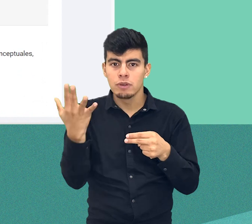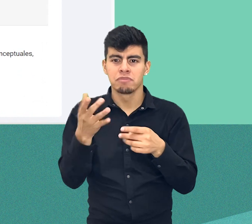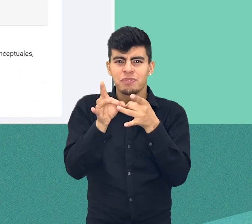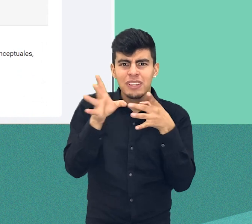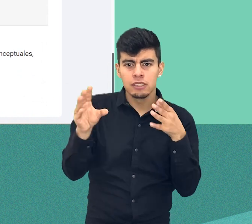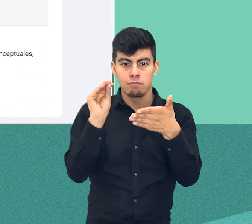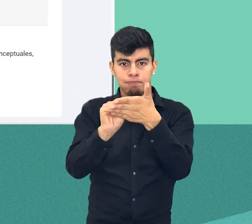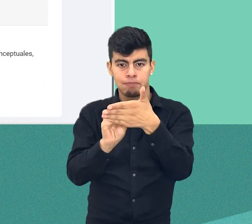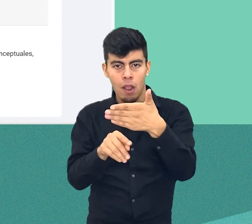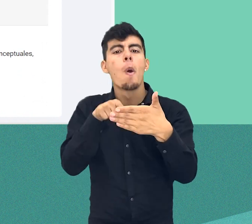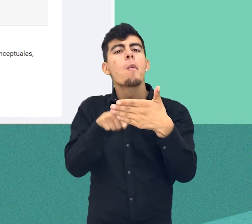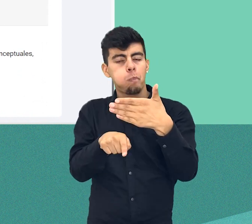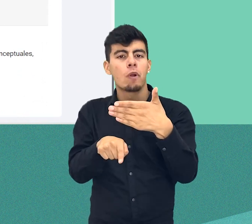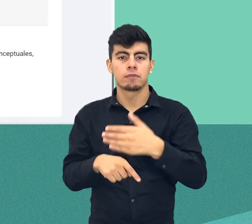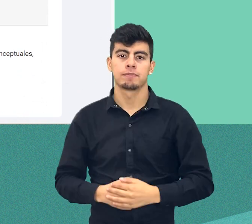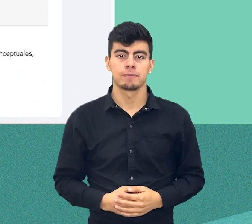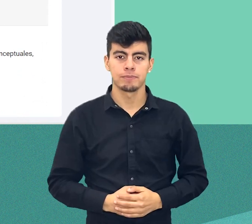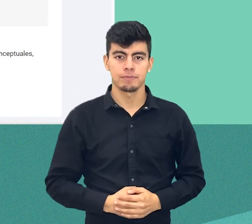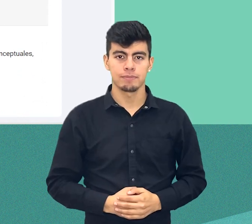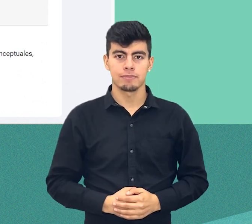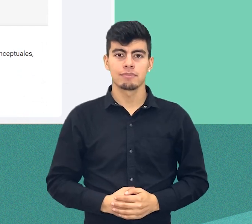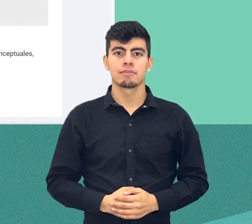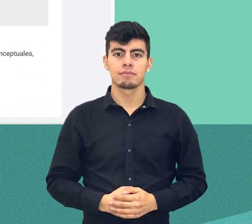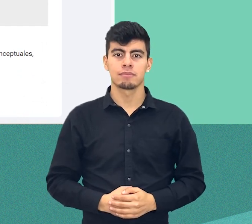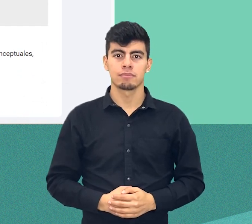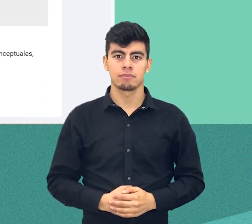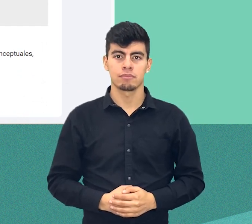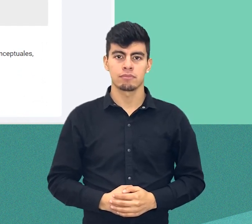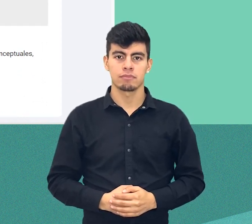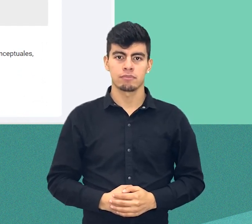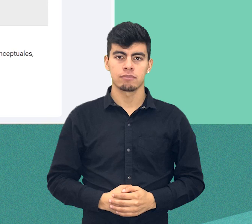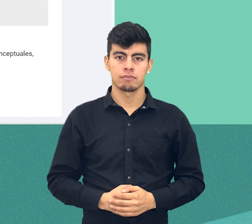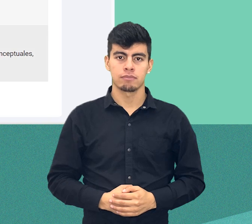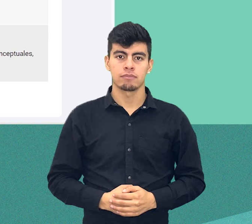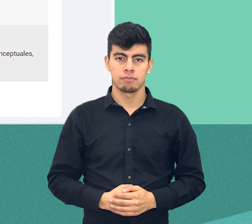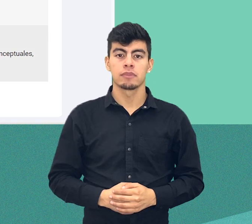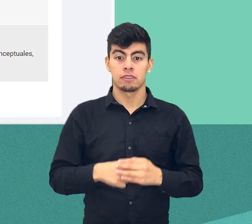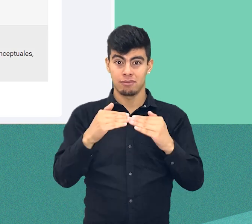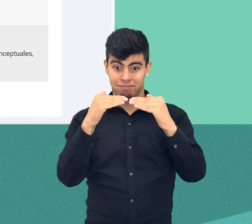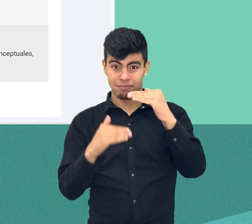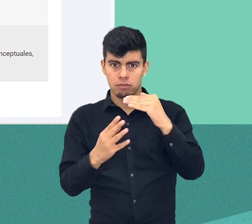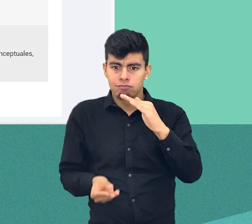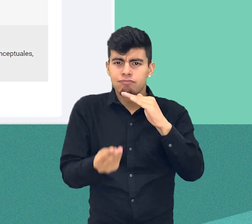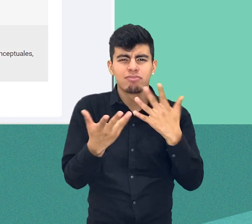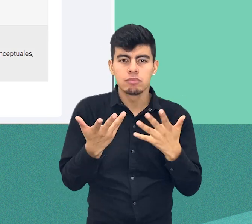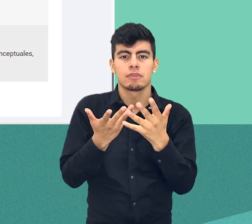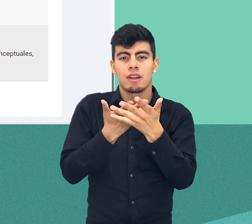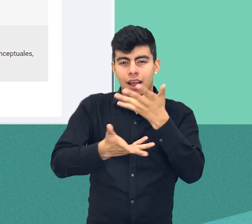calificación obtenida, fecha de revisión, el nombre del docente que evaluó la actividad y los comentarios de